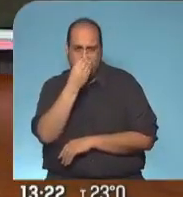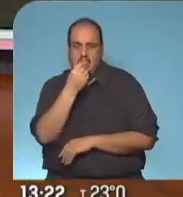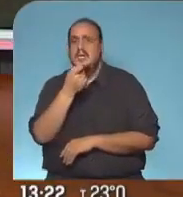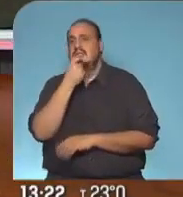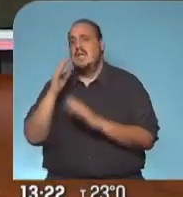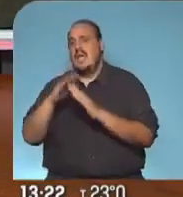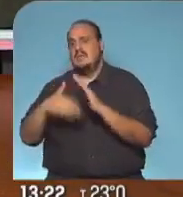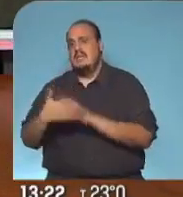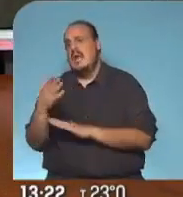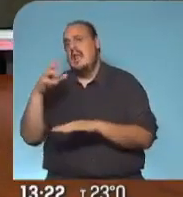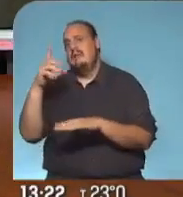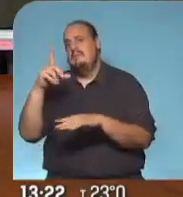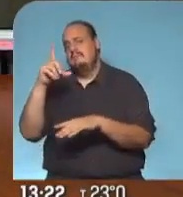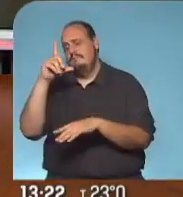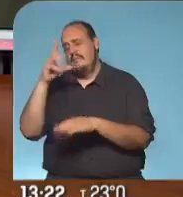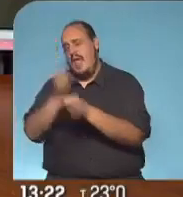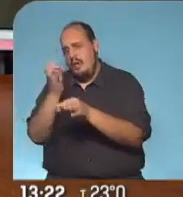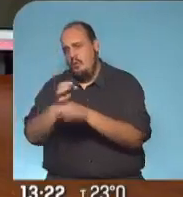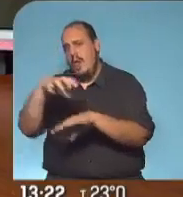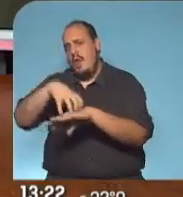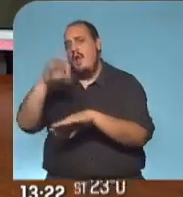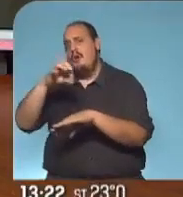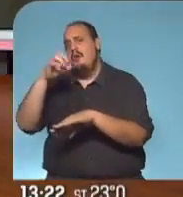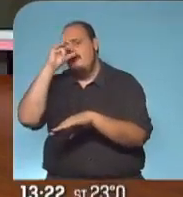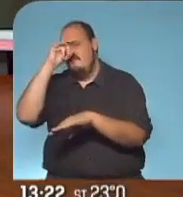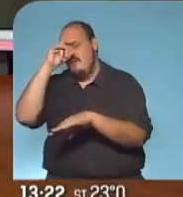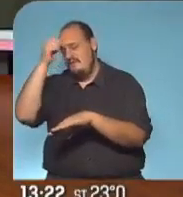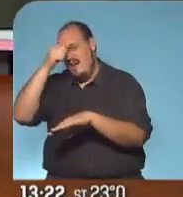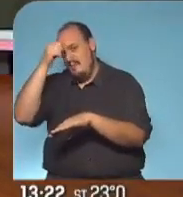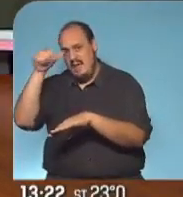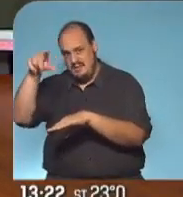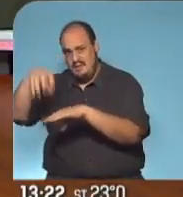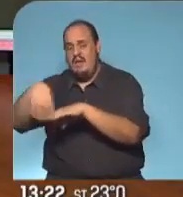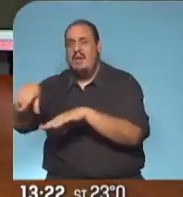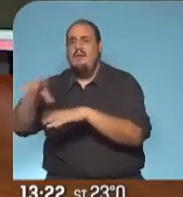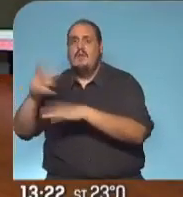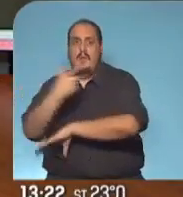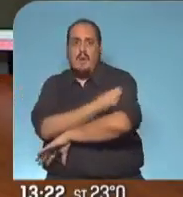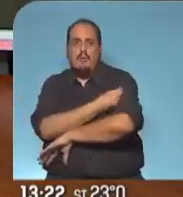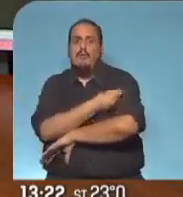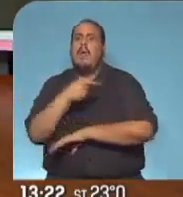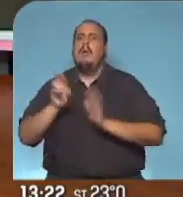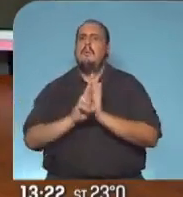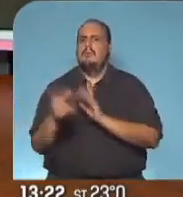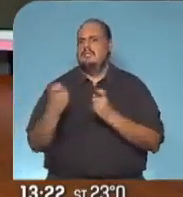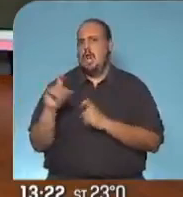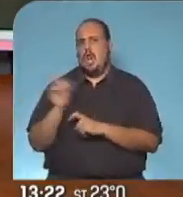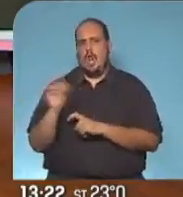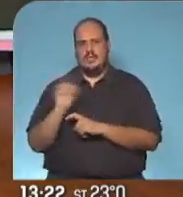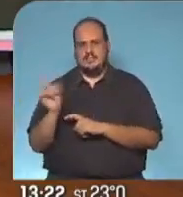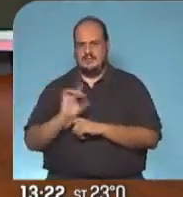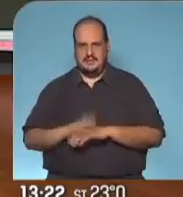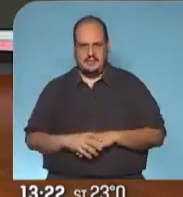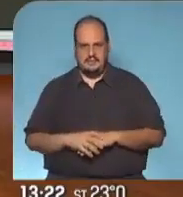a alguna de las escuelas a alguna de las farmacias donde se está realizando la vacunación antigripal no necesitan contar con este servicio